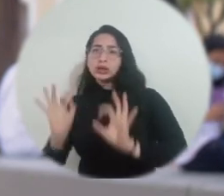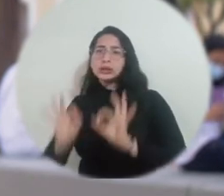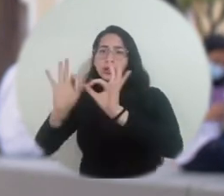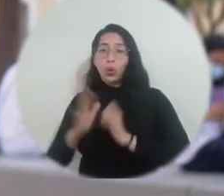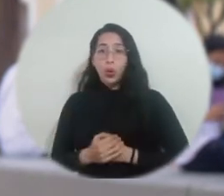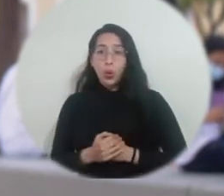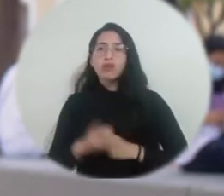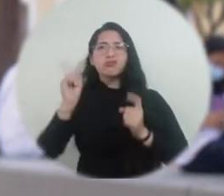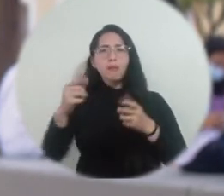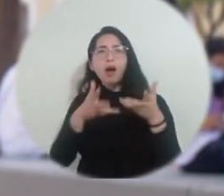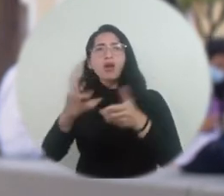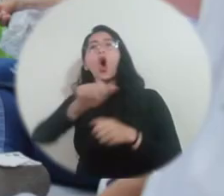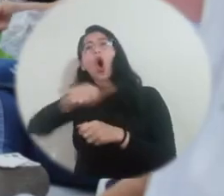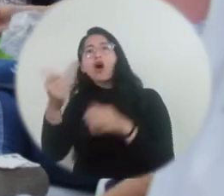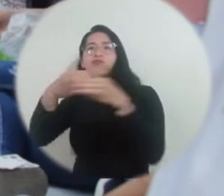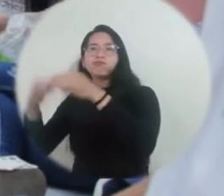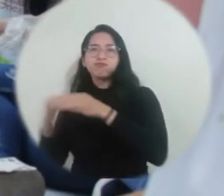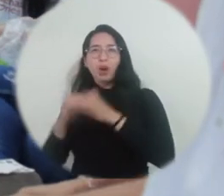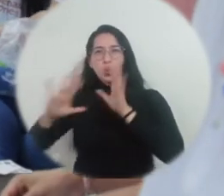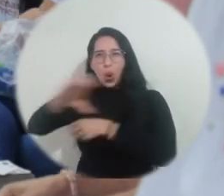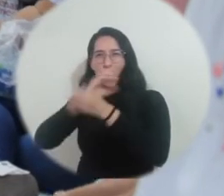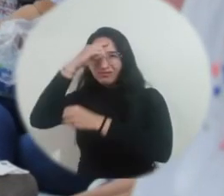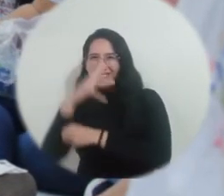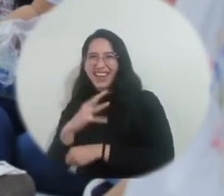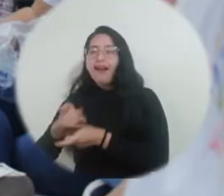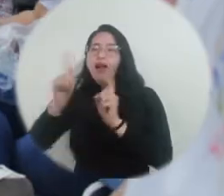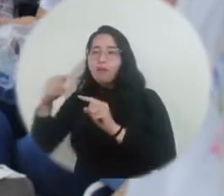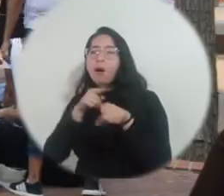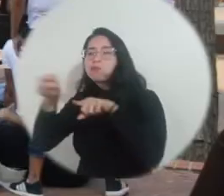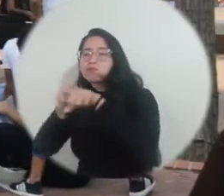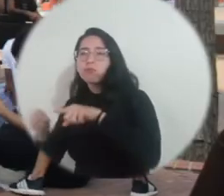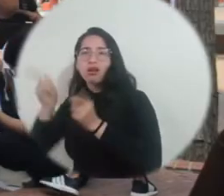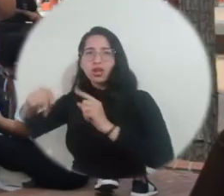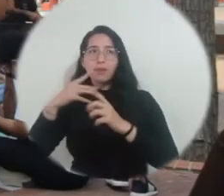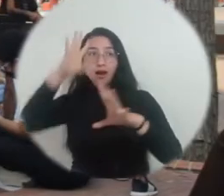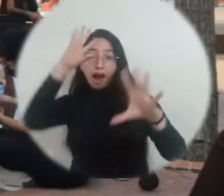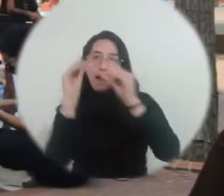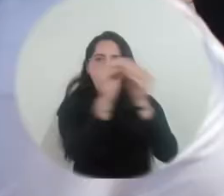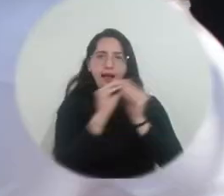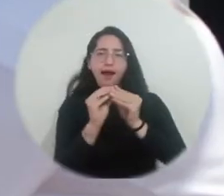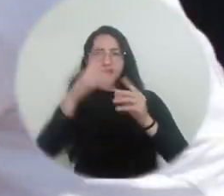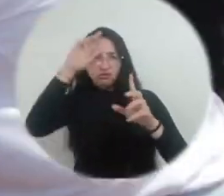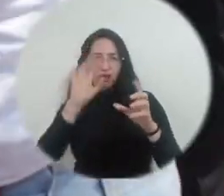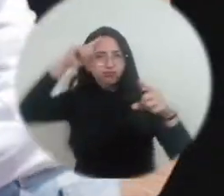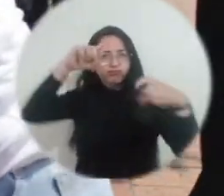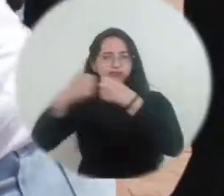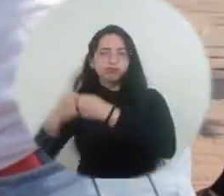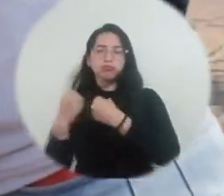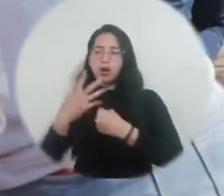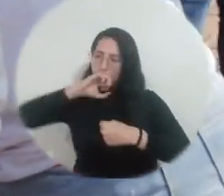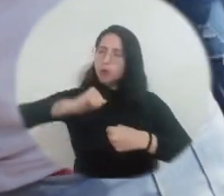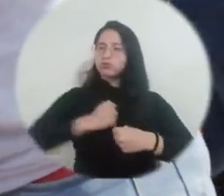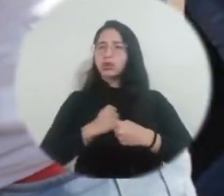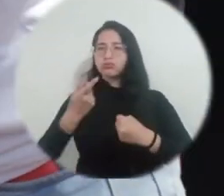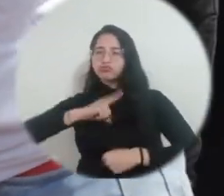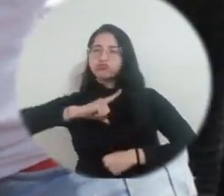Magdalena hacia estos grupos poblacionales. La intervención fue apoyada por otros colectivos de la ciudad que comparten con Uni Magdalena el liderazgo